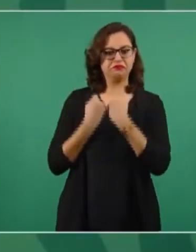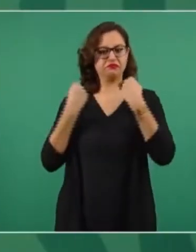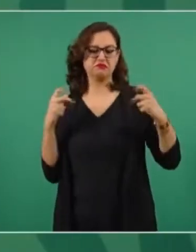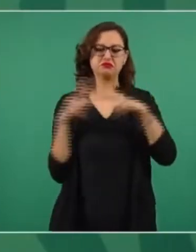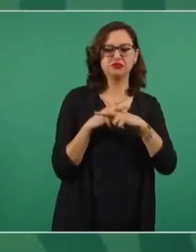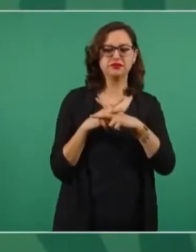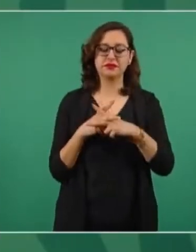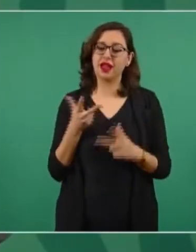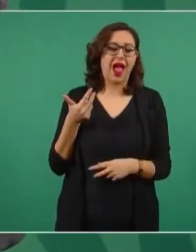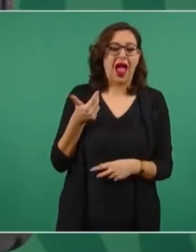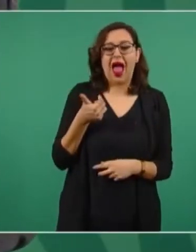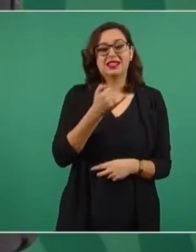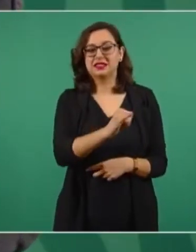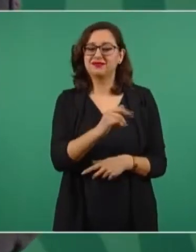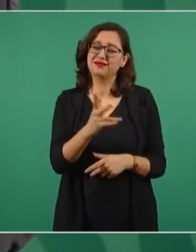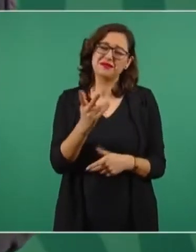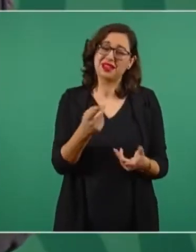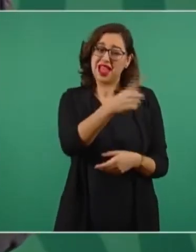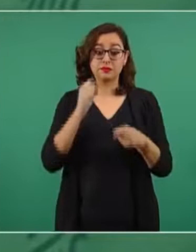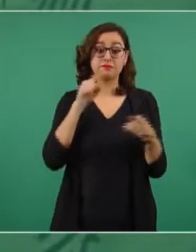vulgar.